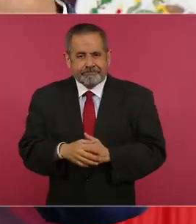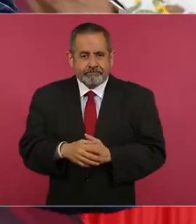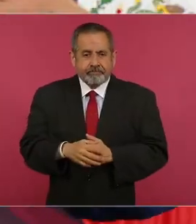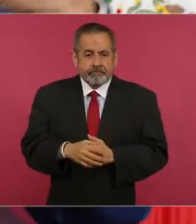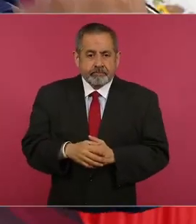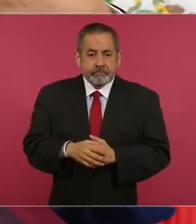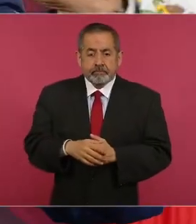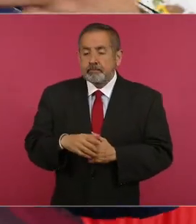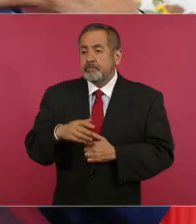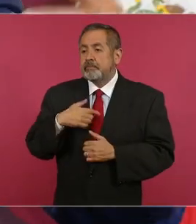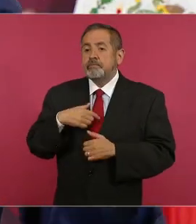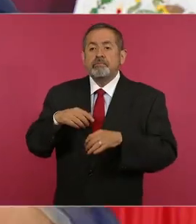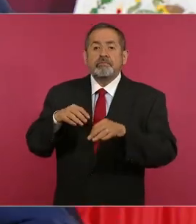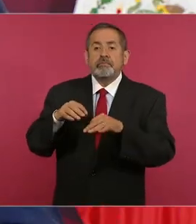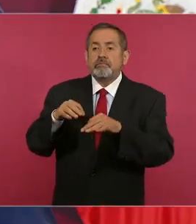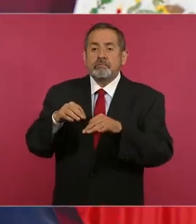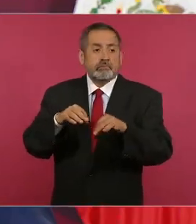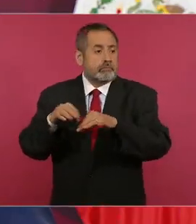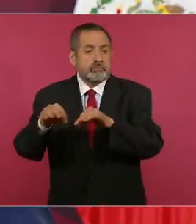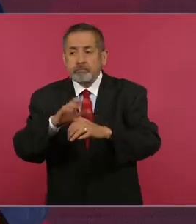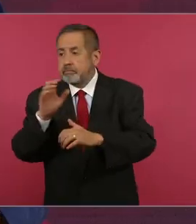en mis tiempos libres,